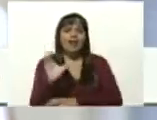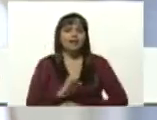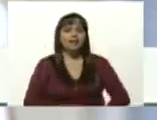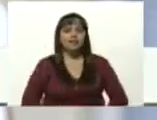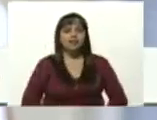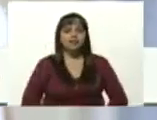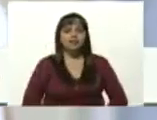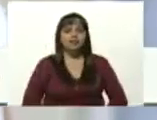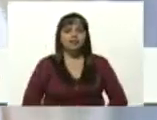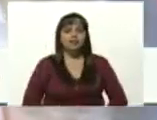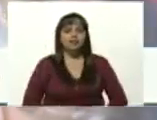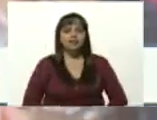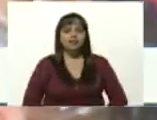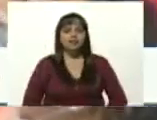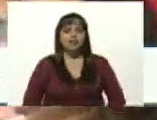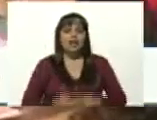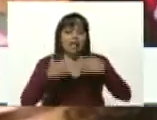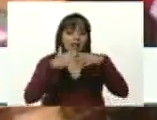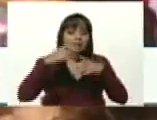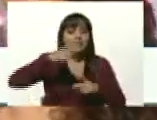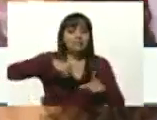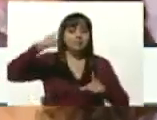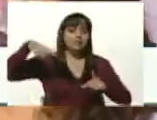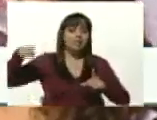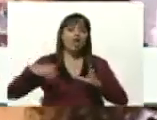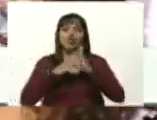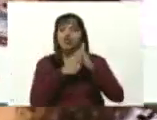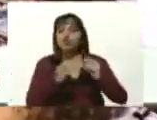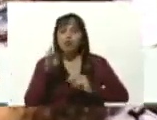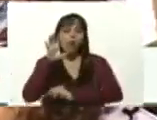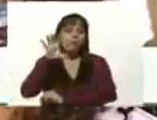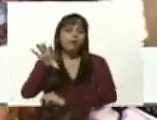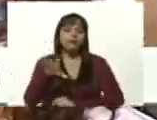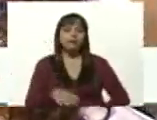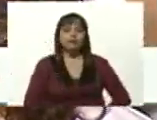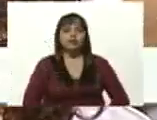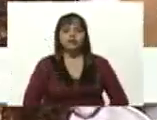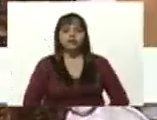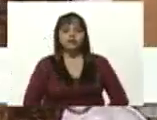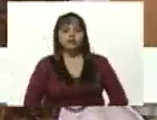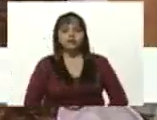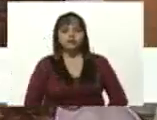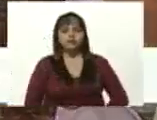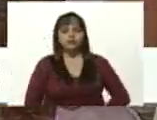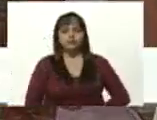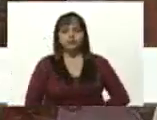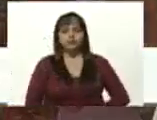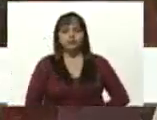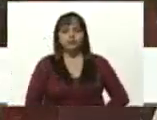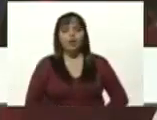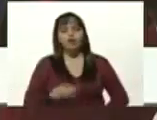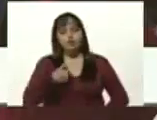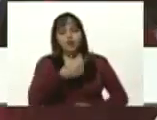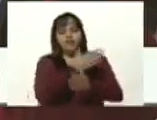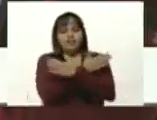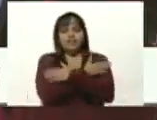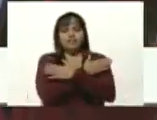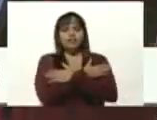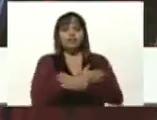en la industria eléctrica en todo el país así que de verdad los felicito